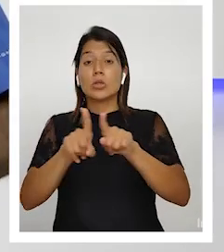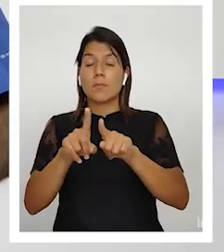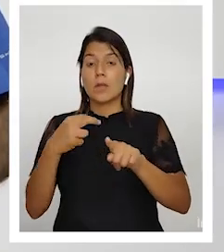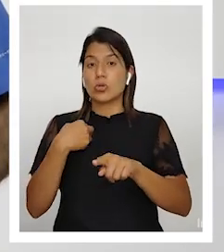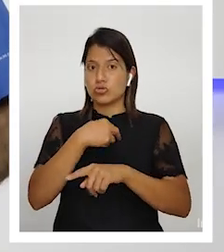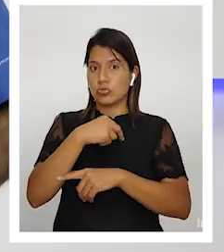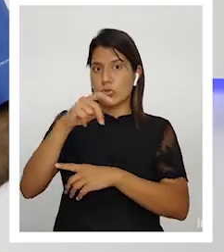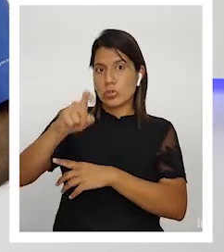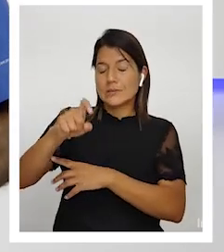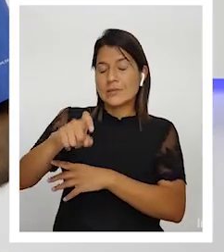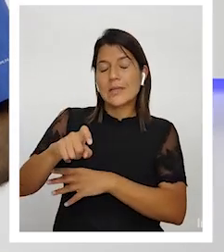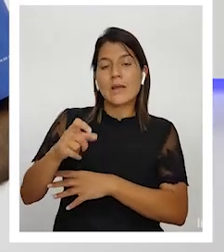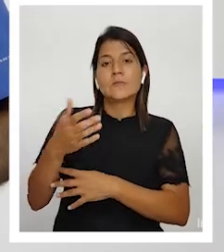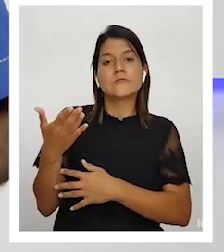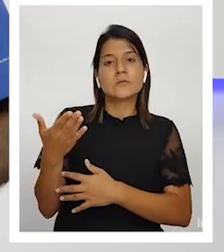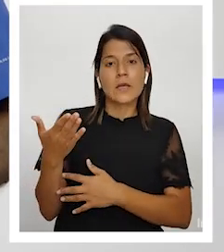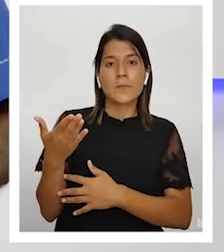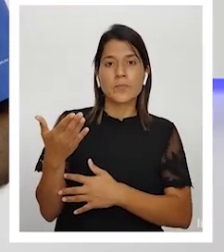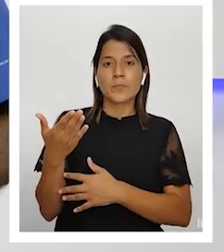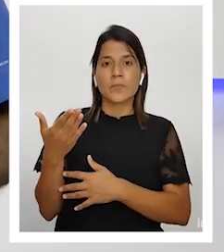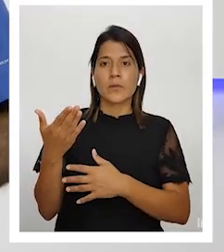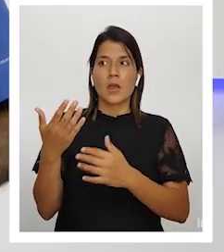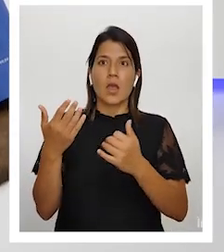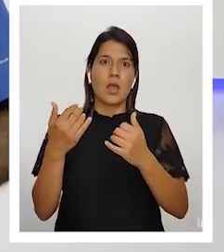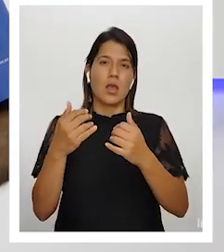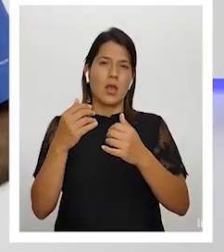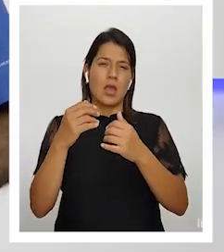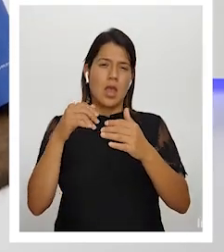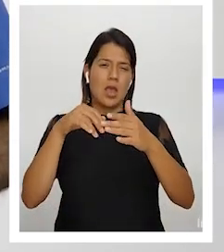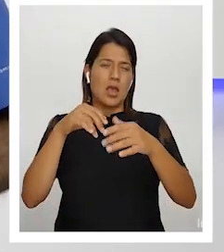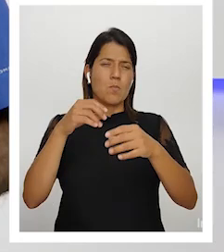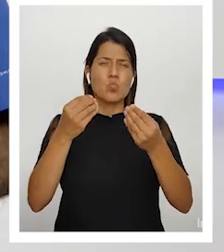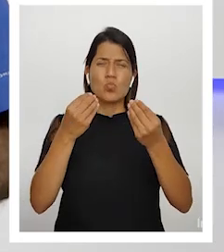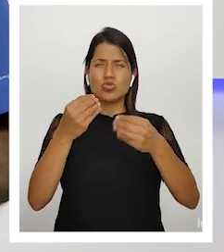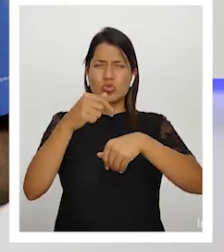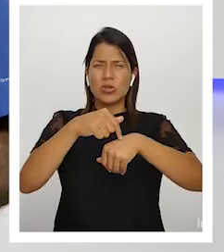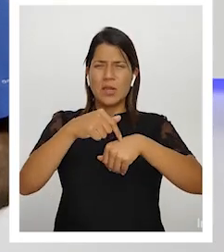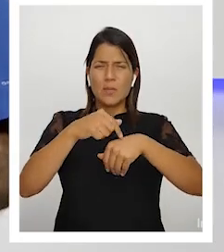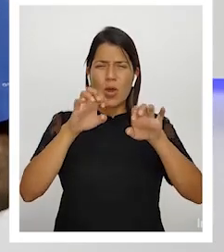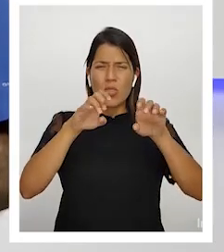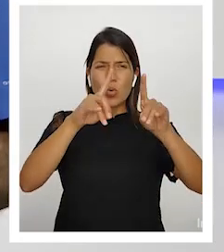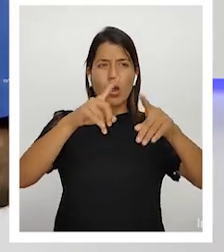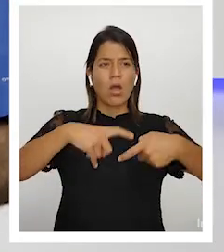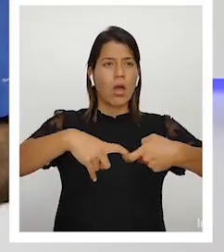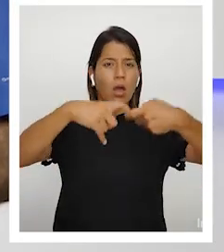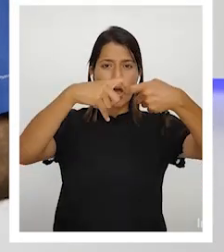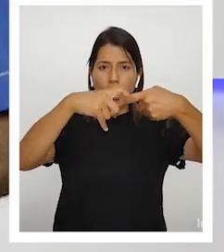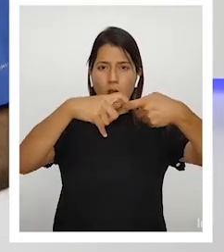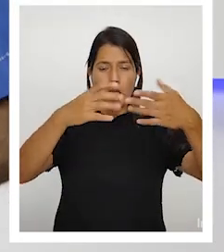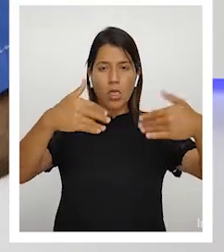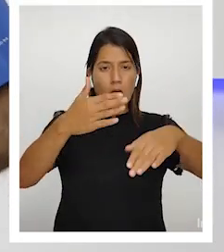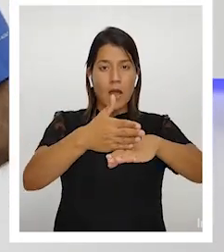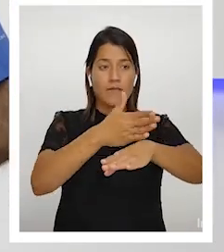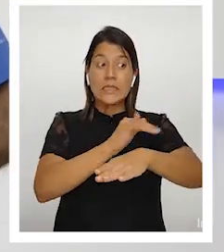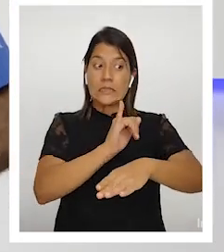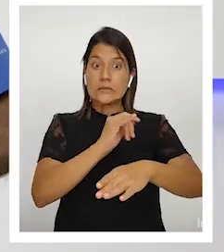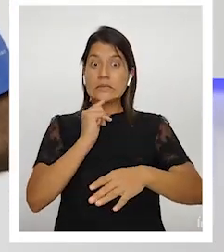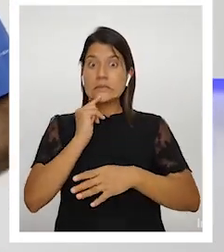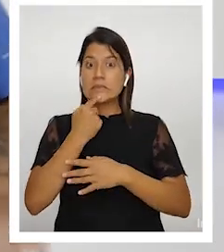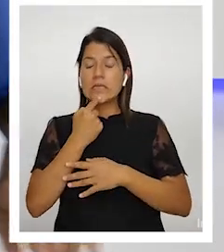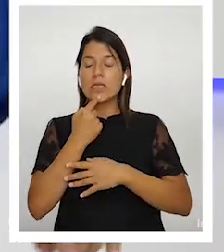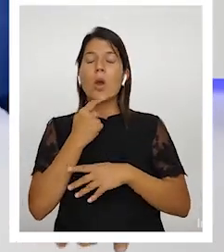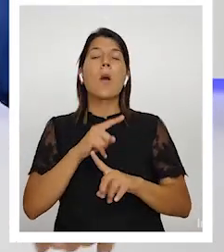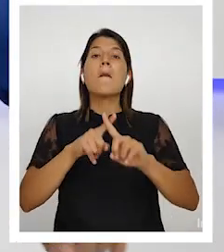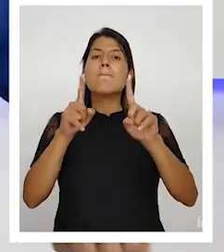el apagón educativo es una cosa seria está afectando a las últimas generaciones pero además de eso que